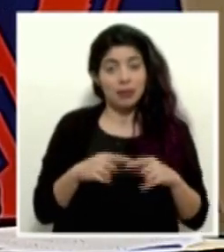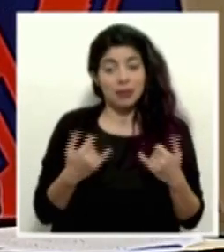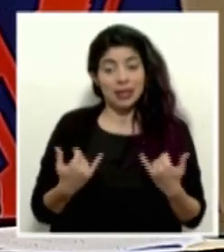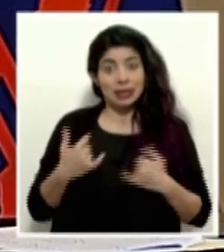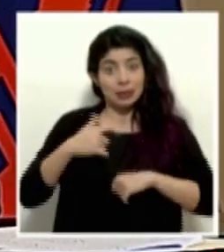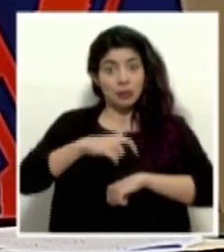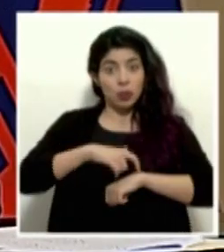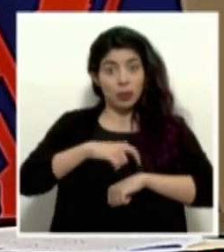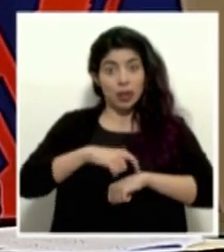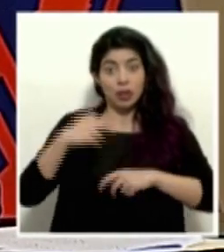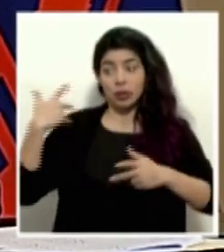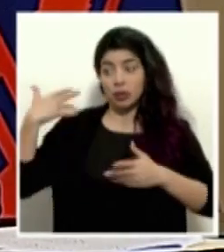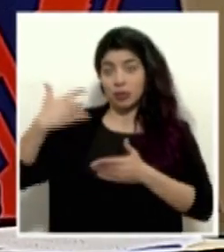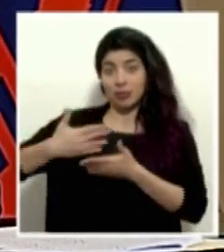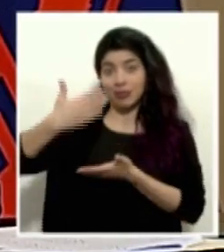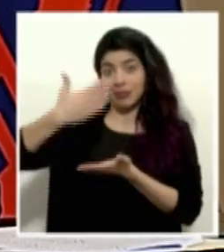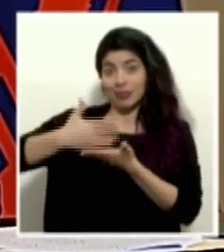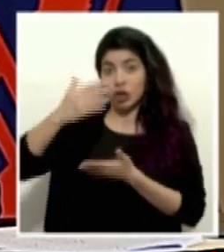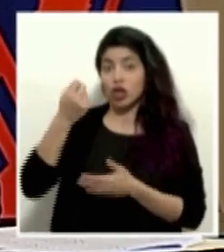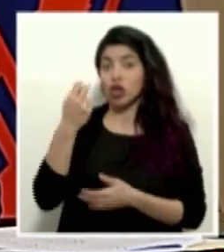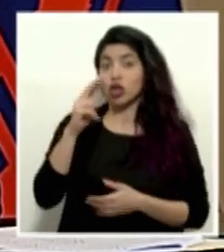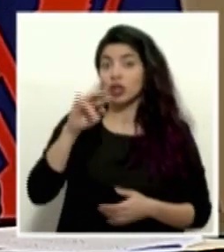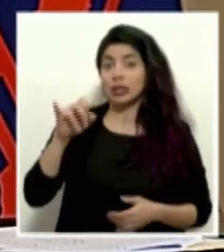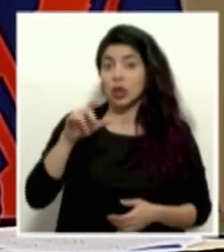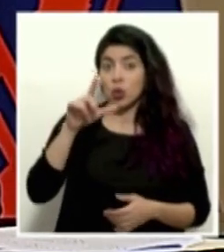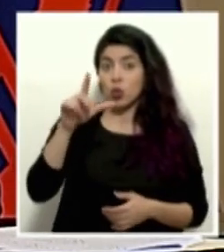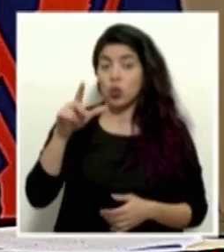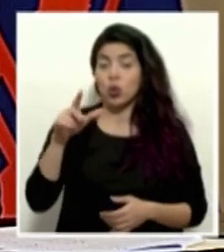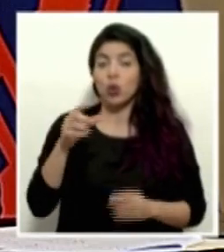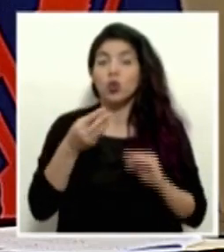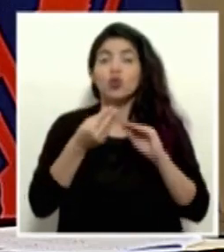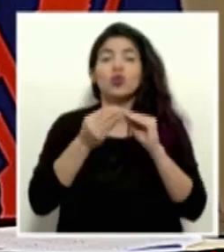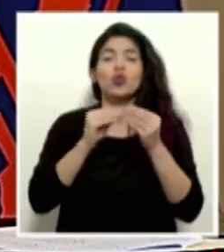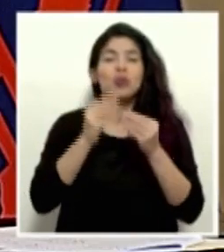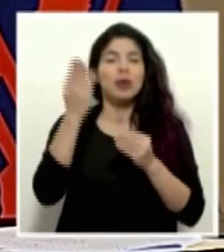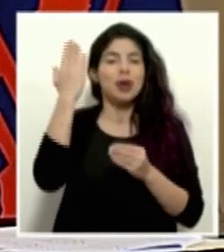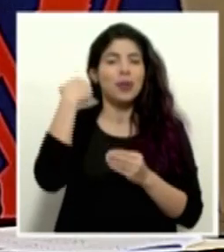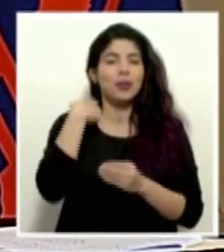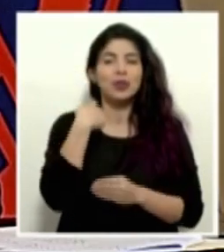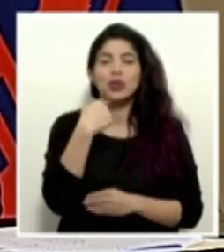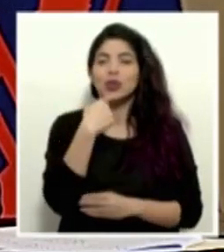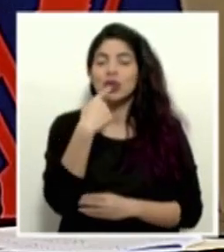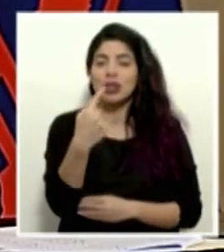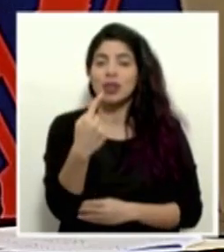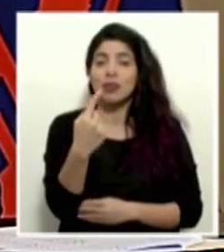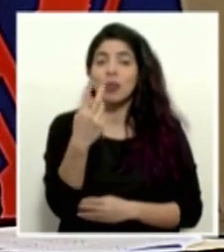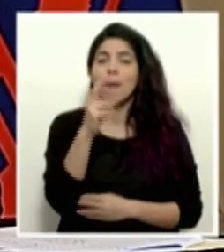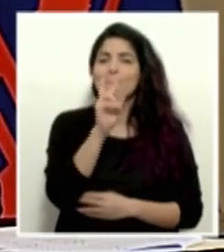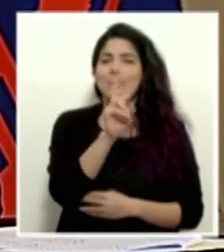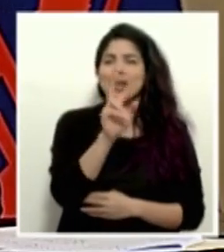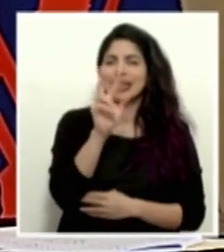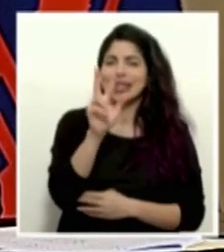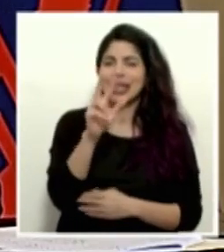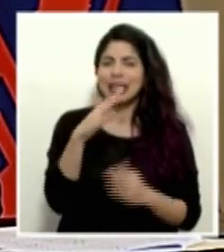este momento, al corte de nuevo del 12 de julio, del número que había dado anteriormente, de los 20